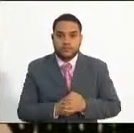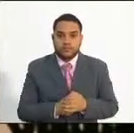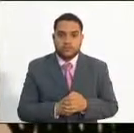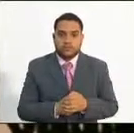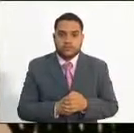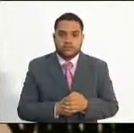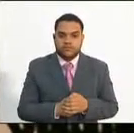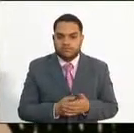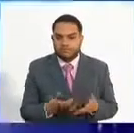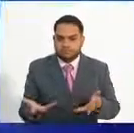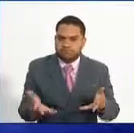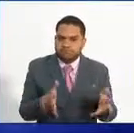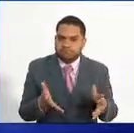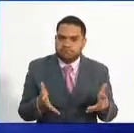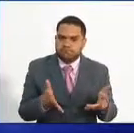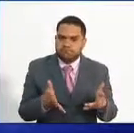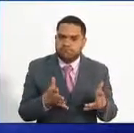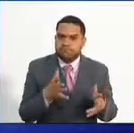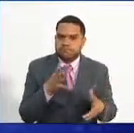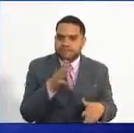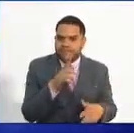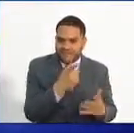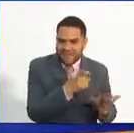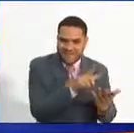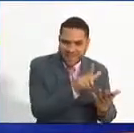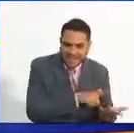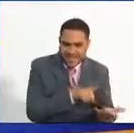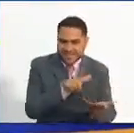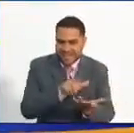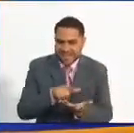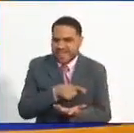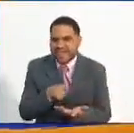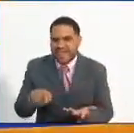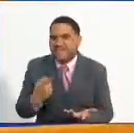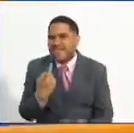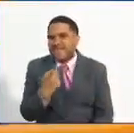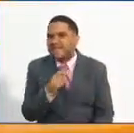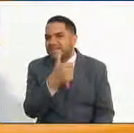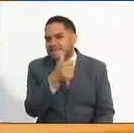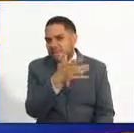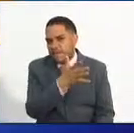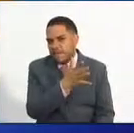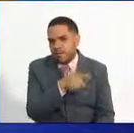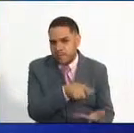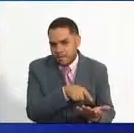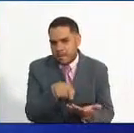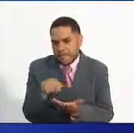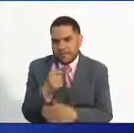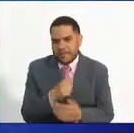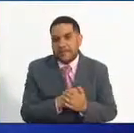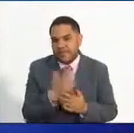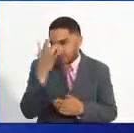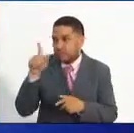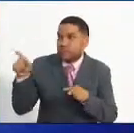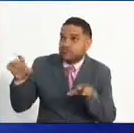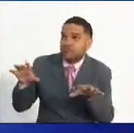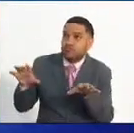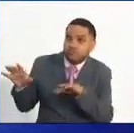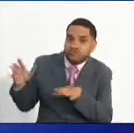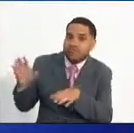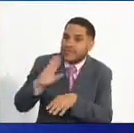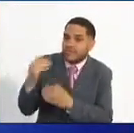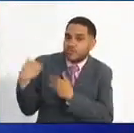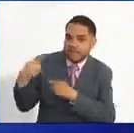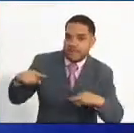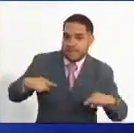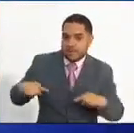pendientes alrededor de unas 10 listas, por lo que les repito son actuaciones administrativas que en este momento nos